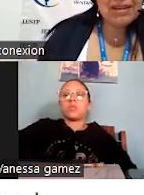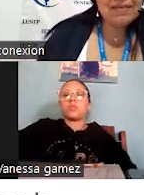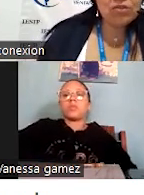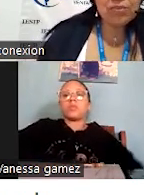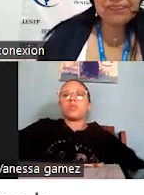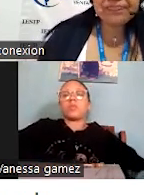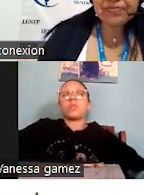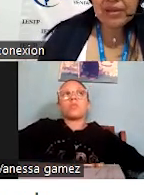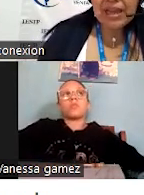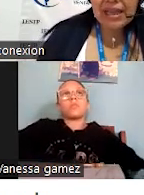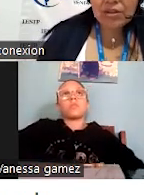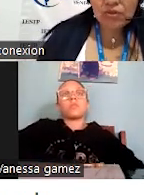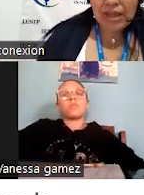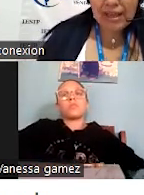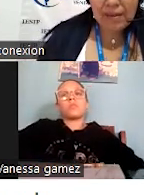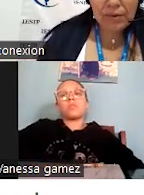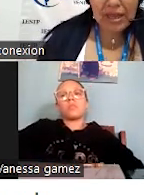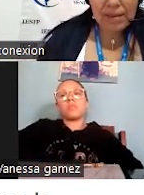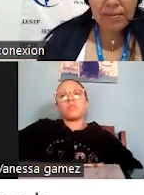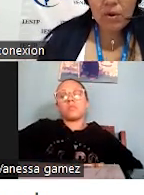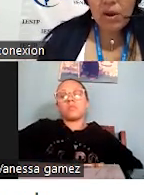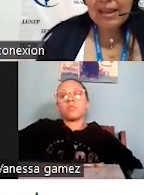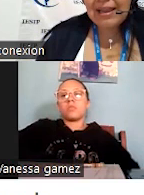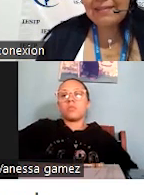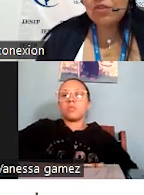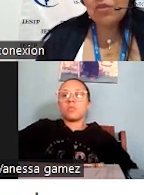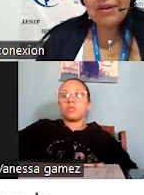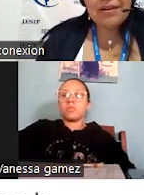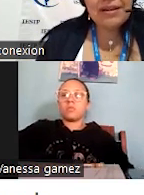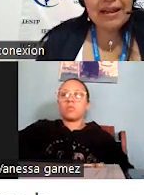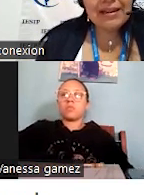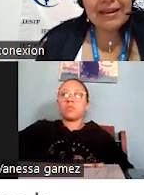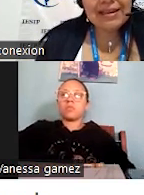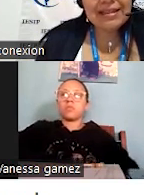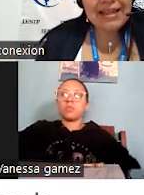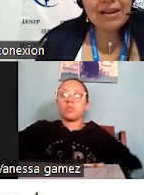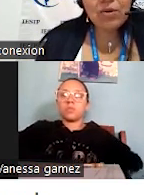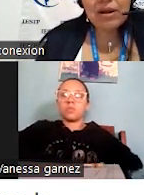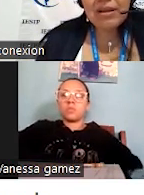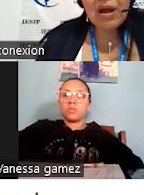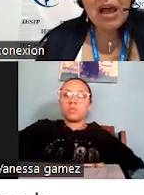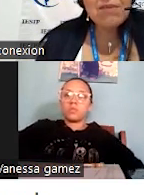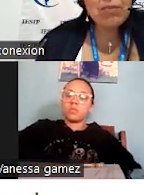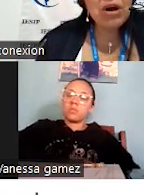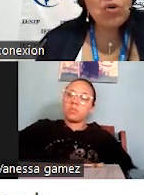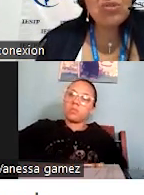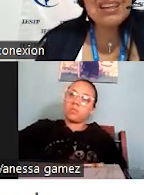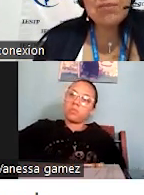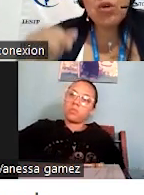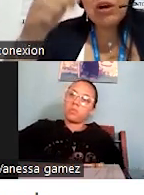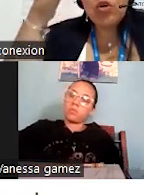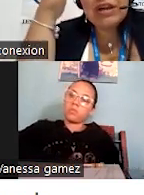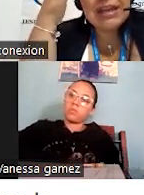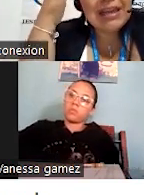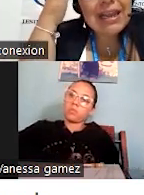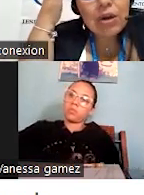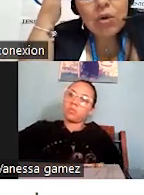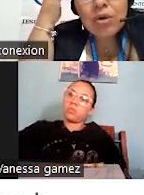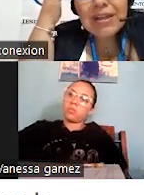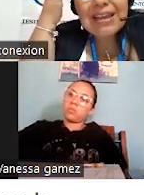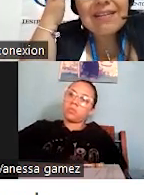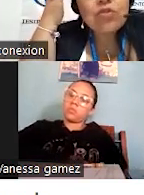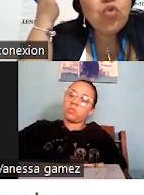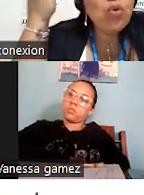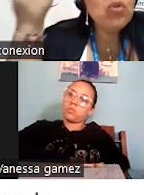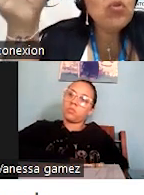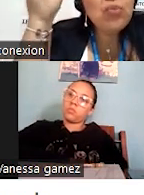implícito. Entonces, este, por ejemplo, la señora de la, la, ¿qué tal? Ay, vamos a, tenemos que corregir el